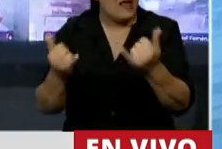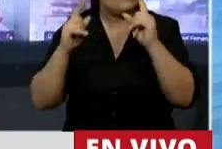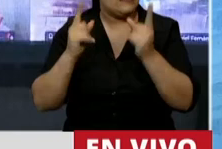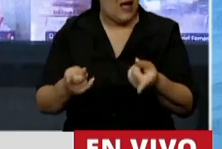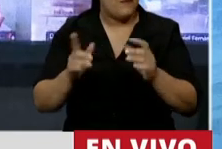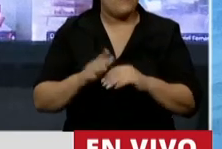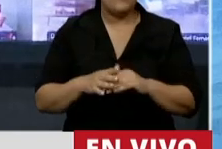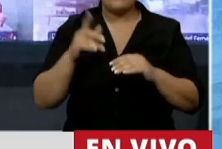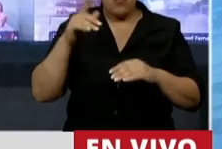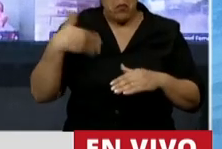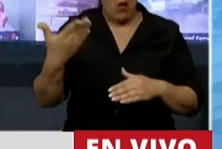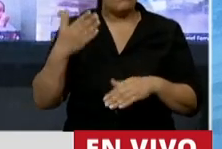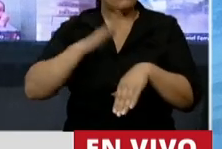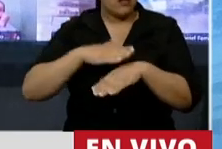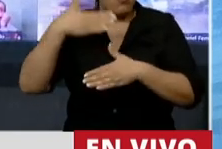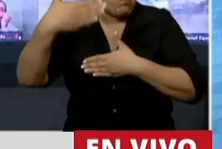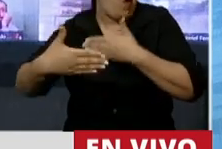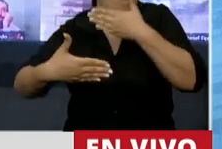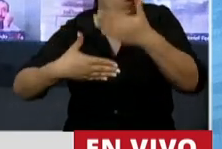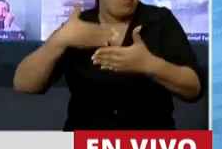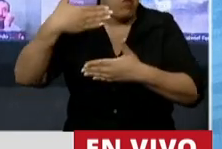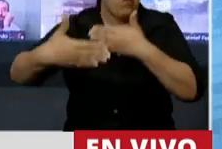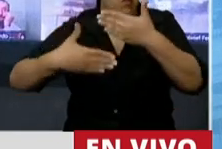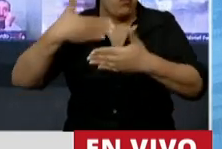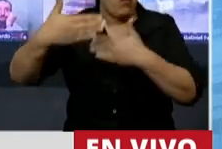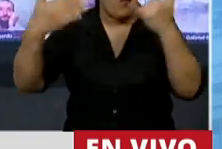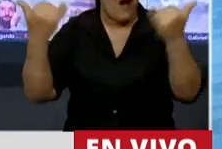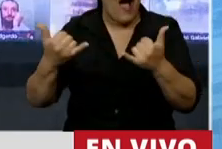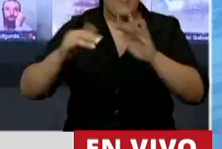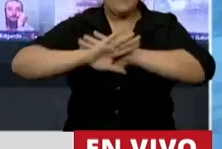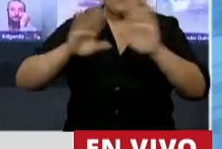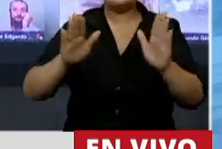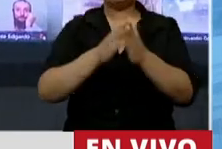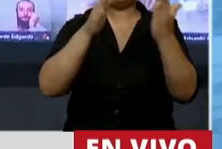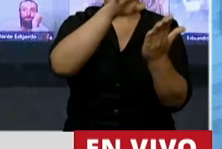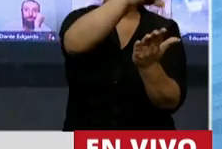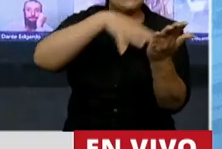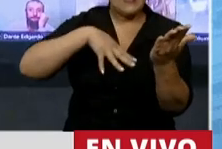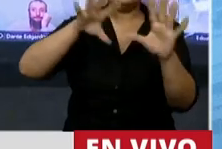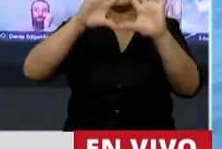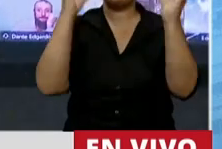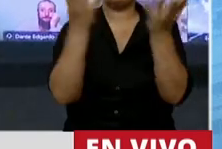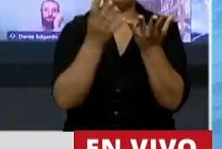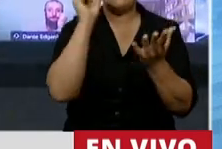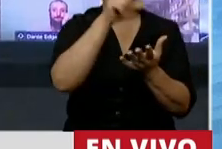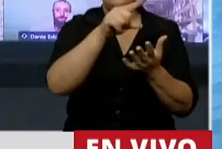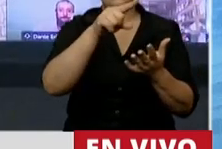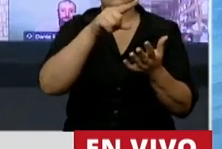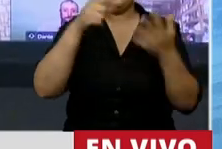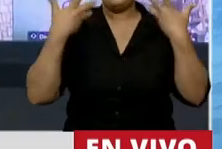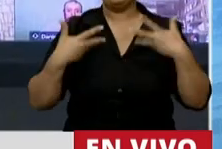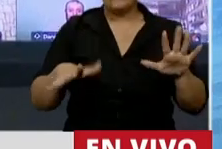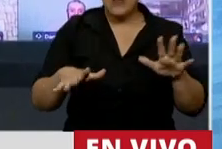y evoluciona, evoluciona hasta que se adopta la Carta Mundial de la Naturaleza, Nueva York, en